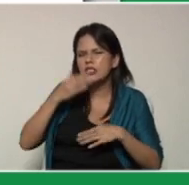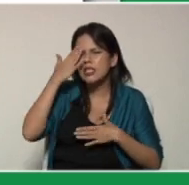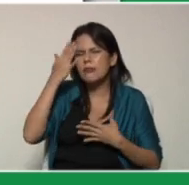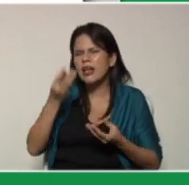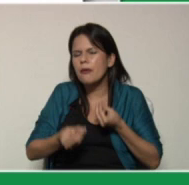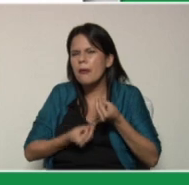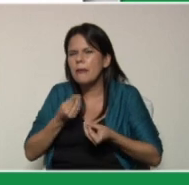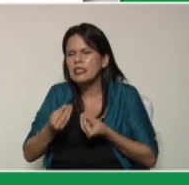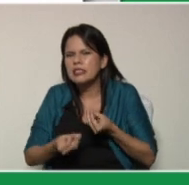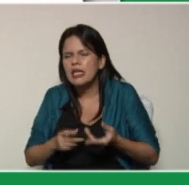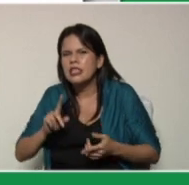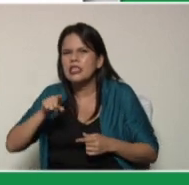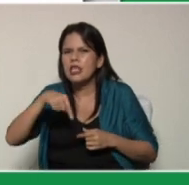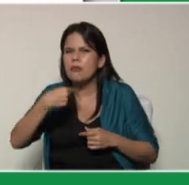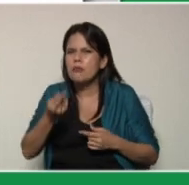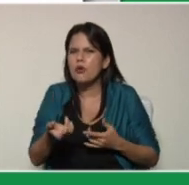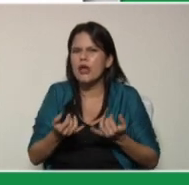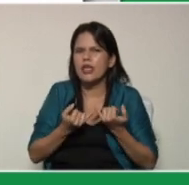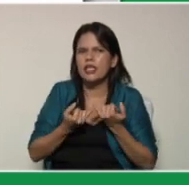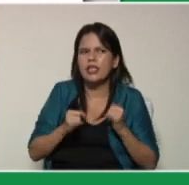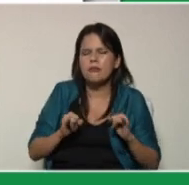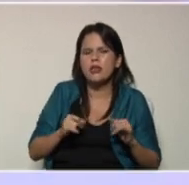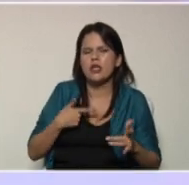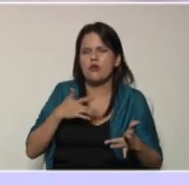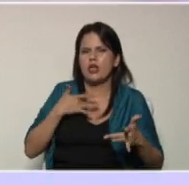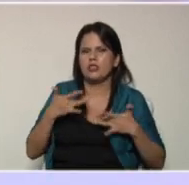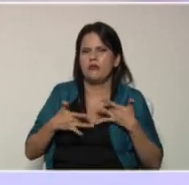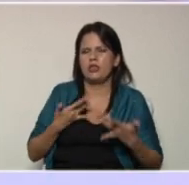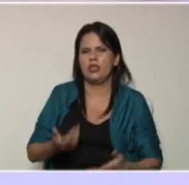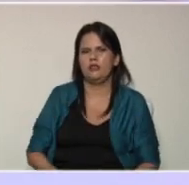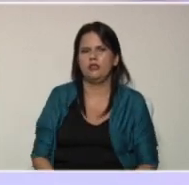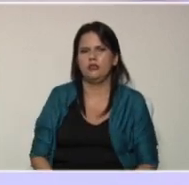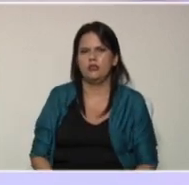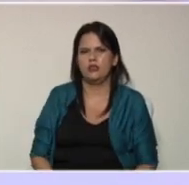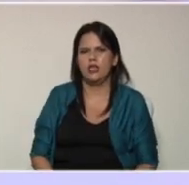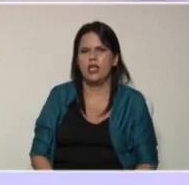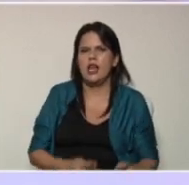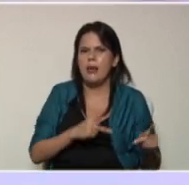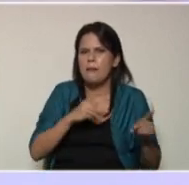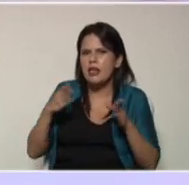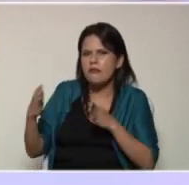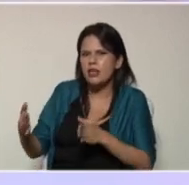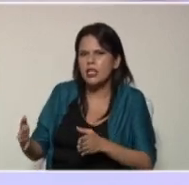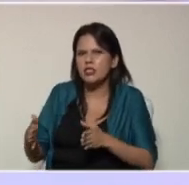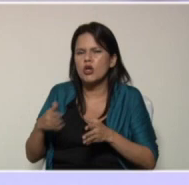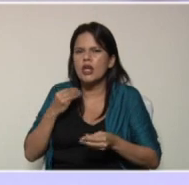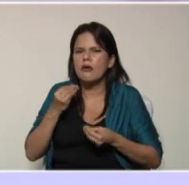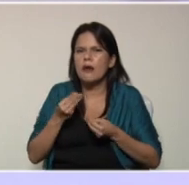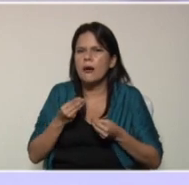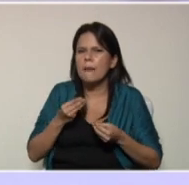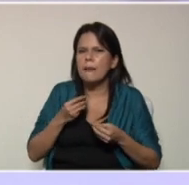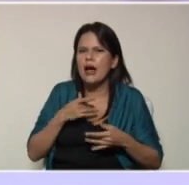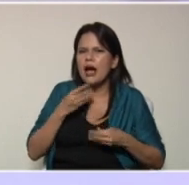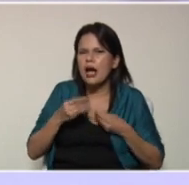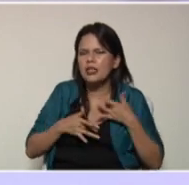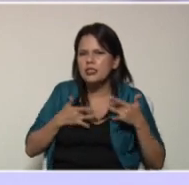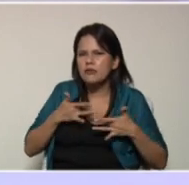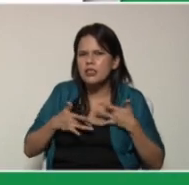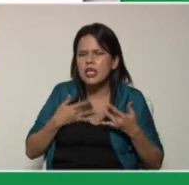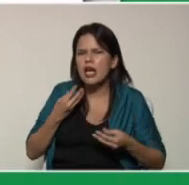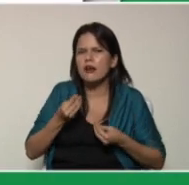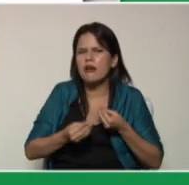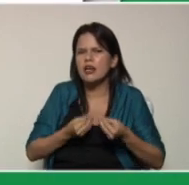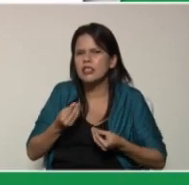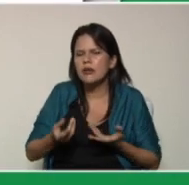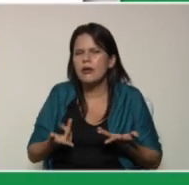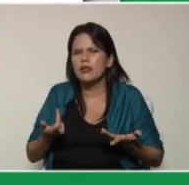ocurrir después de terminar alguna actividad las rutinas que tú vas a realizar con él van a reducir todo lo que es la ansiedad